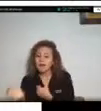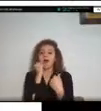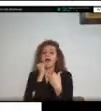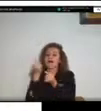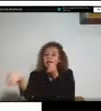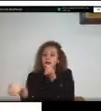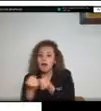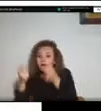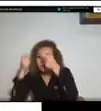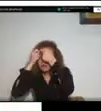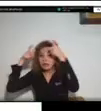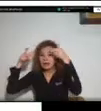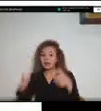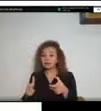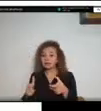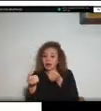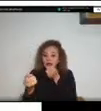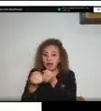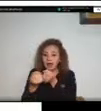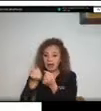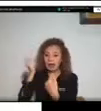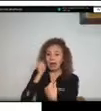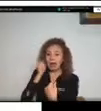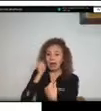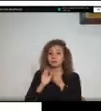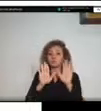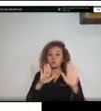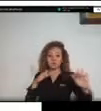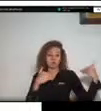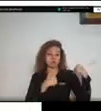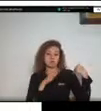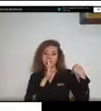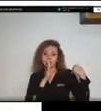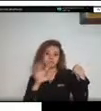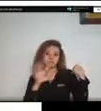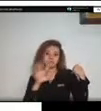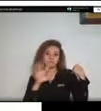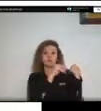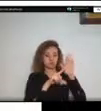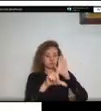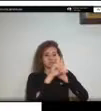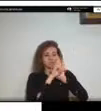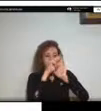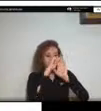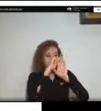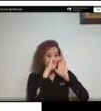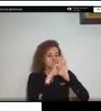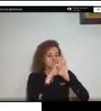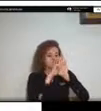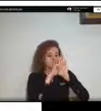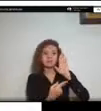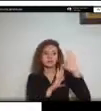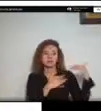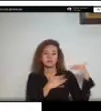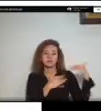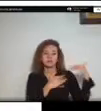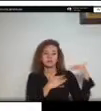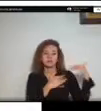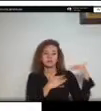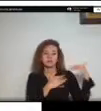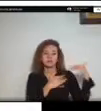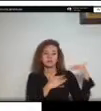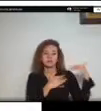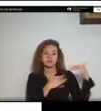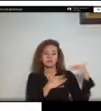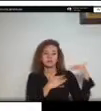enmarcados en los requerimientos de ley y con las industrias vecinas entonces a través de el reconocimiento de este